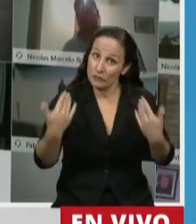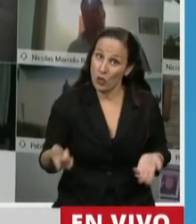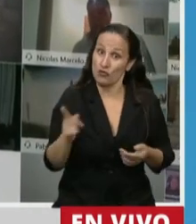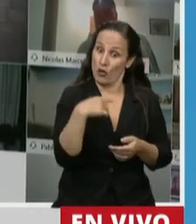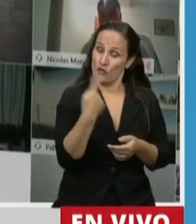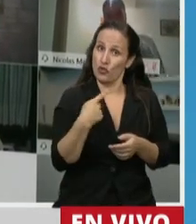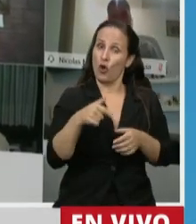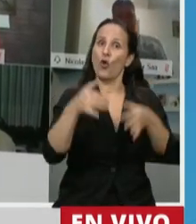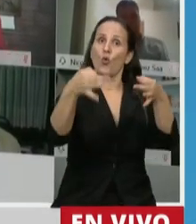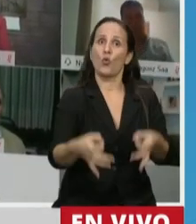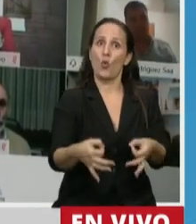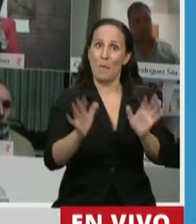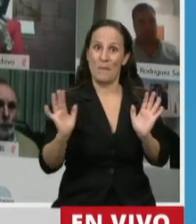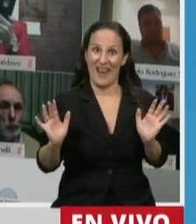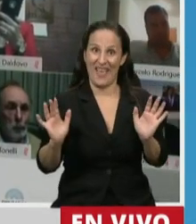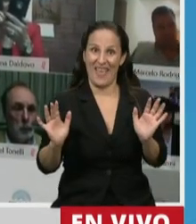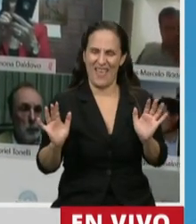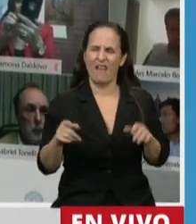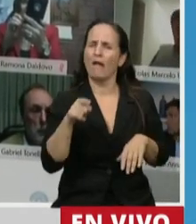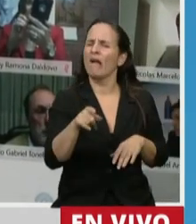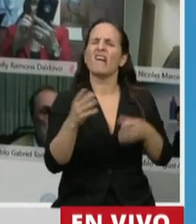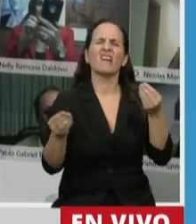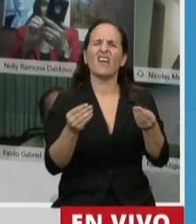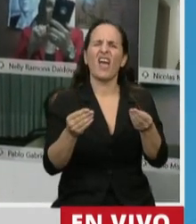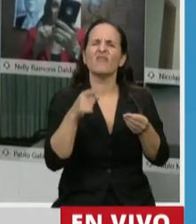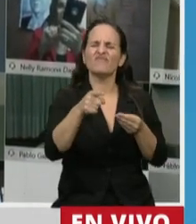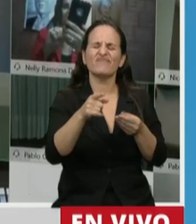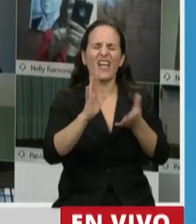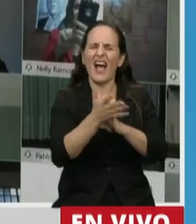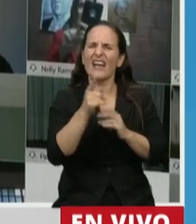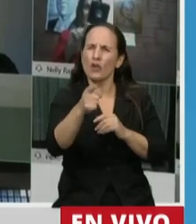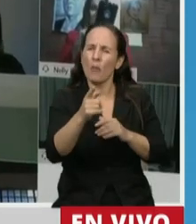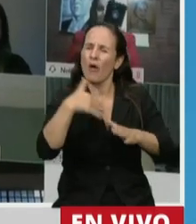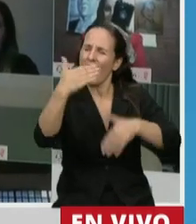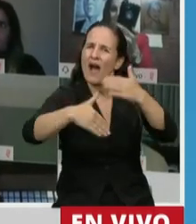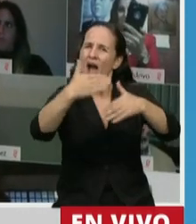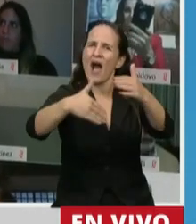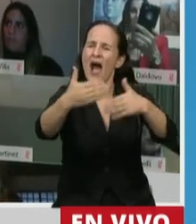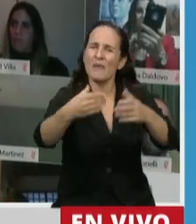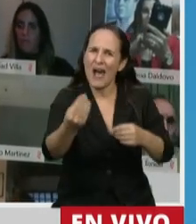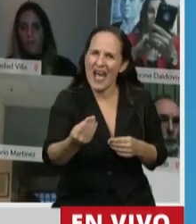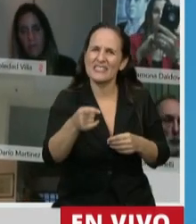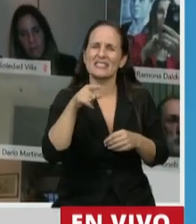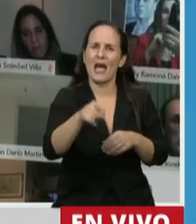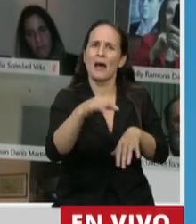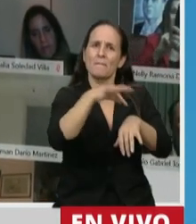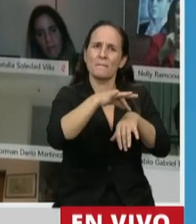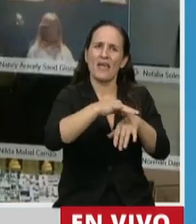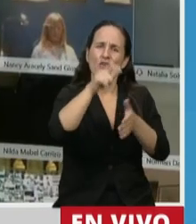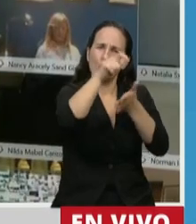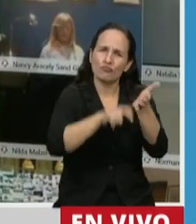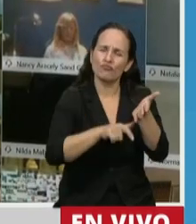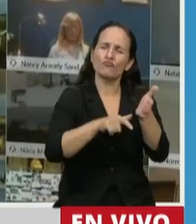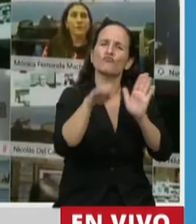ese desafío de tantos con la idea firme de avanzar en un sistema que facilite la prescripción médica, que